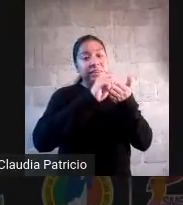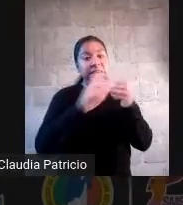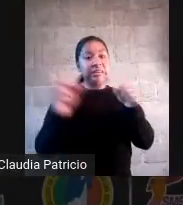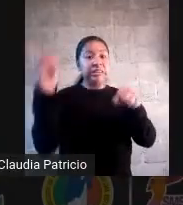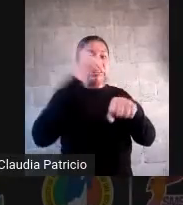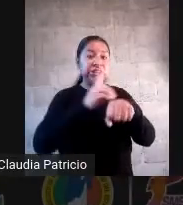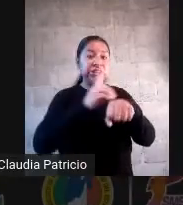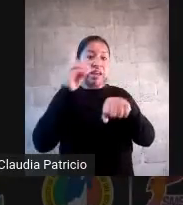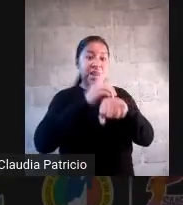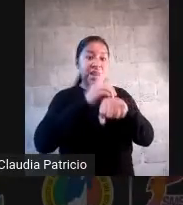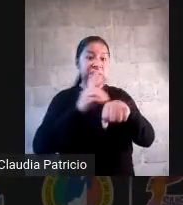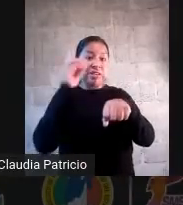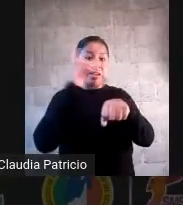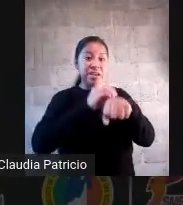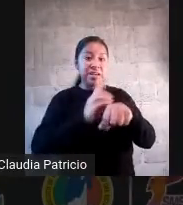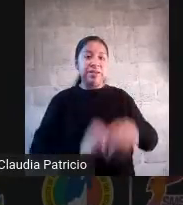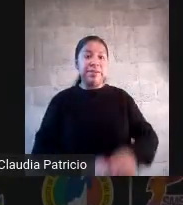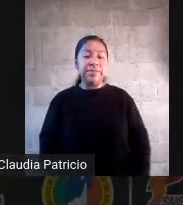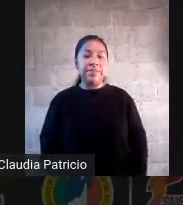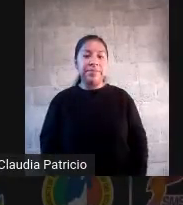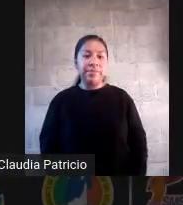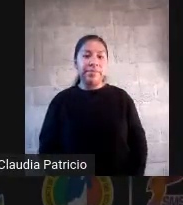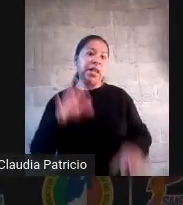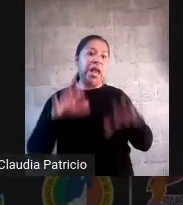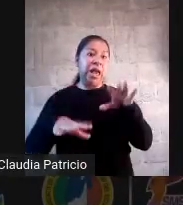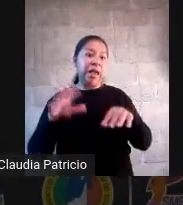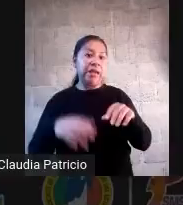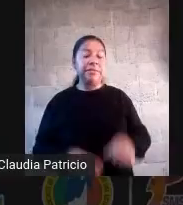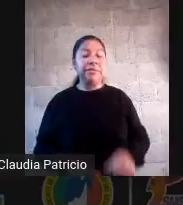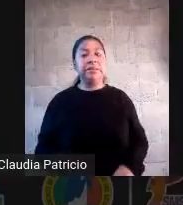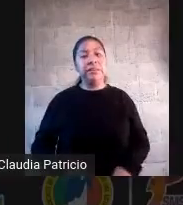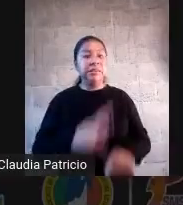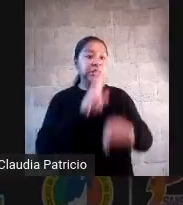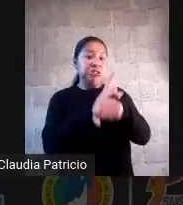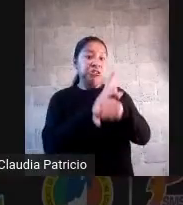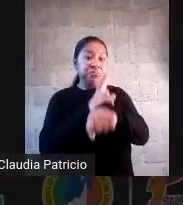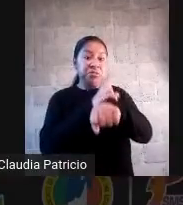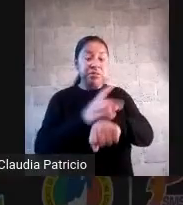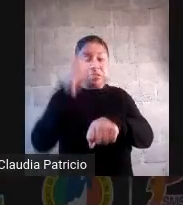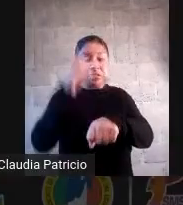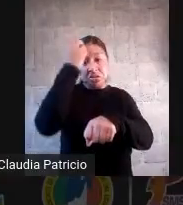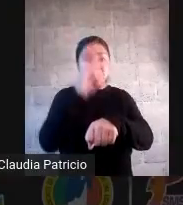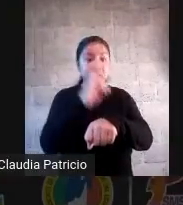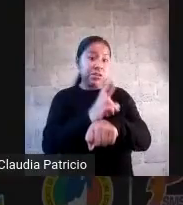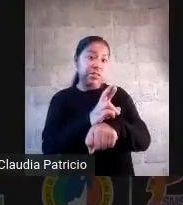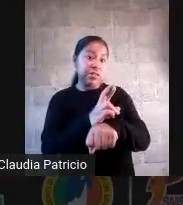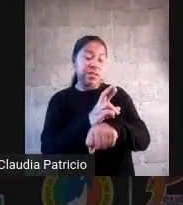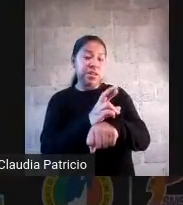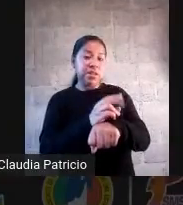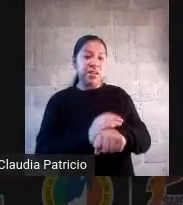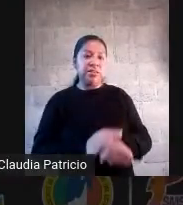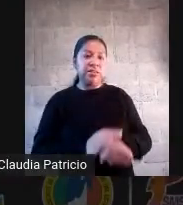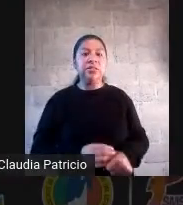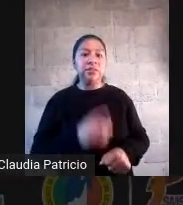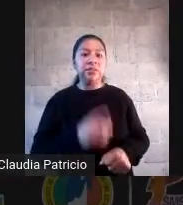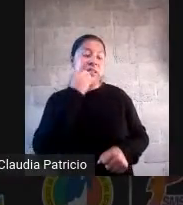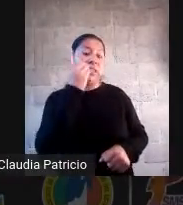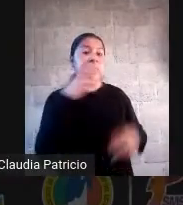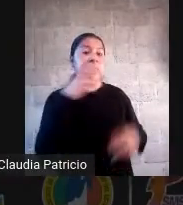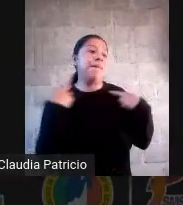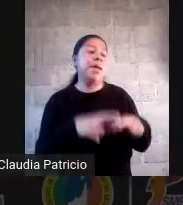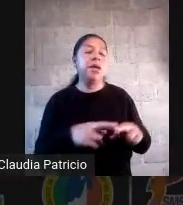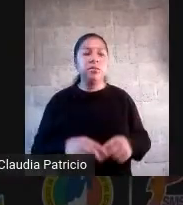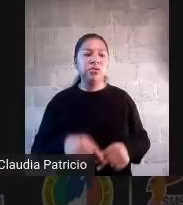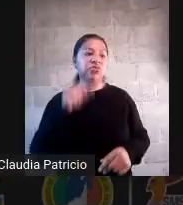A veces hay supervisores o directores que les piden a los maestros hágame el diario, anóteme en el